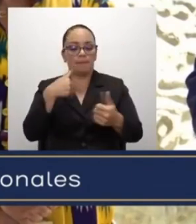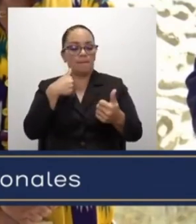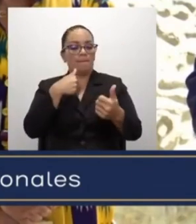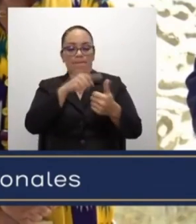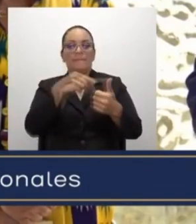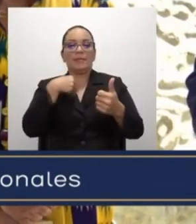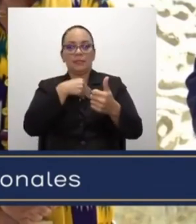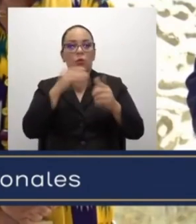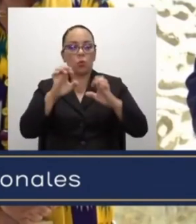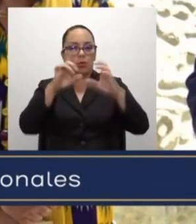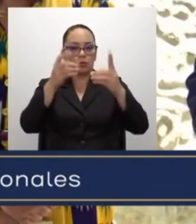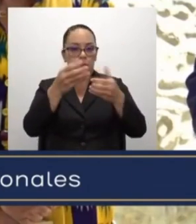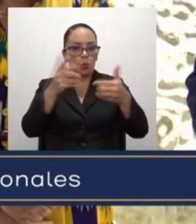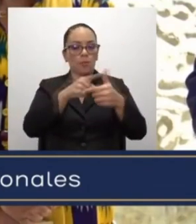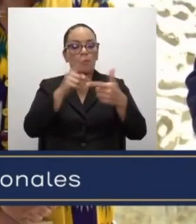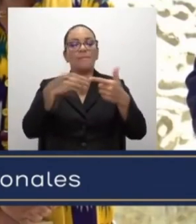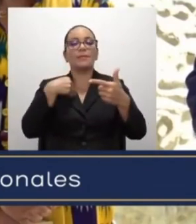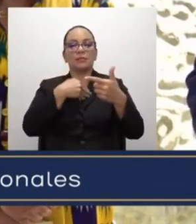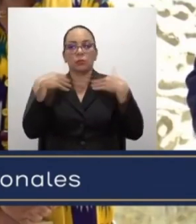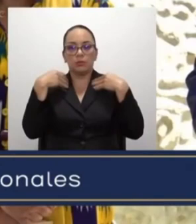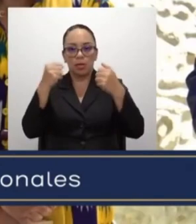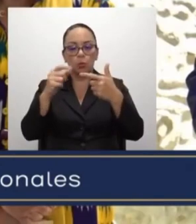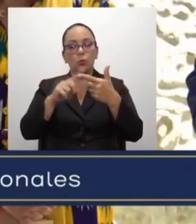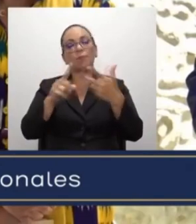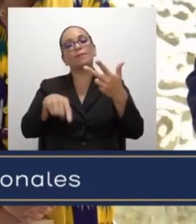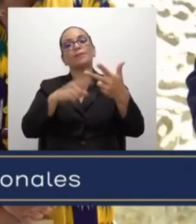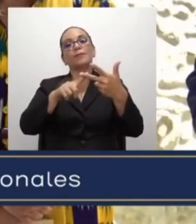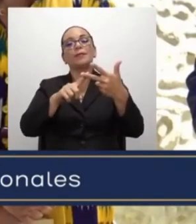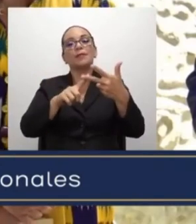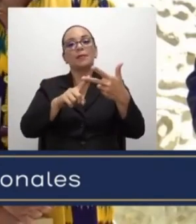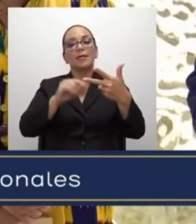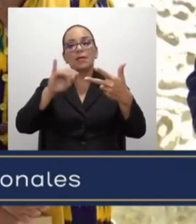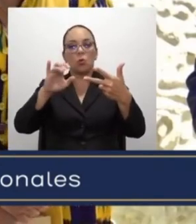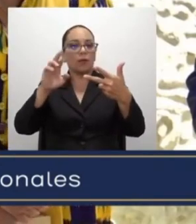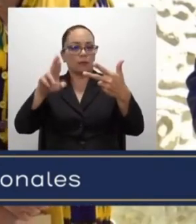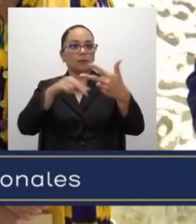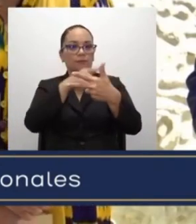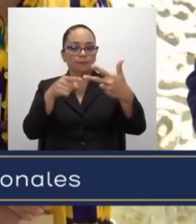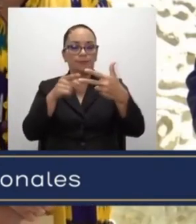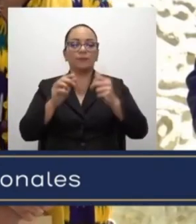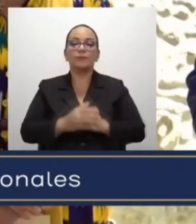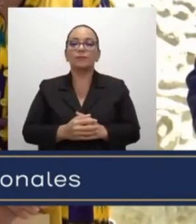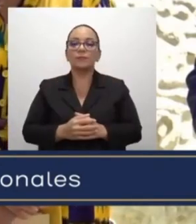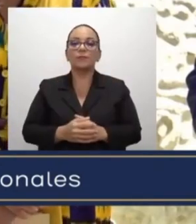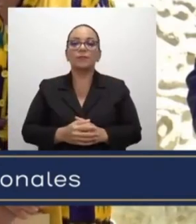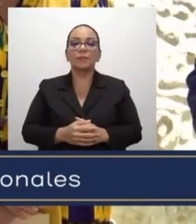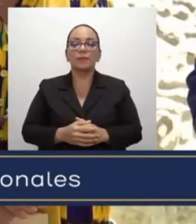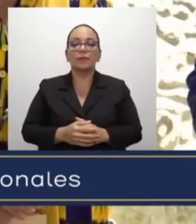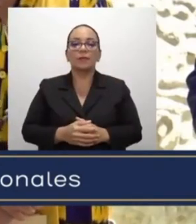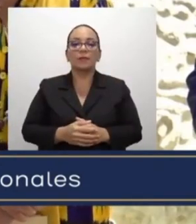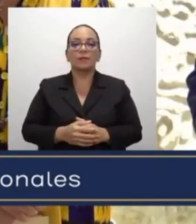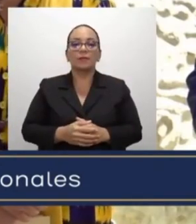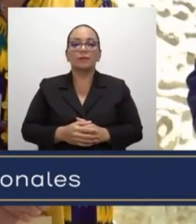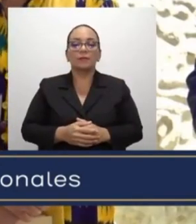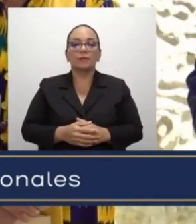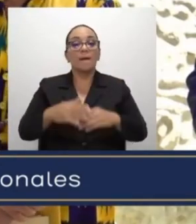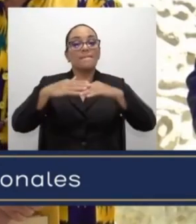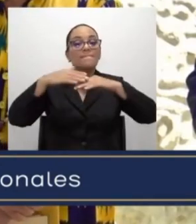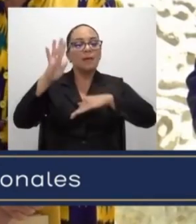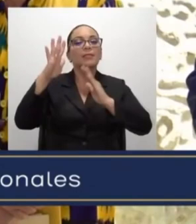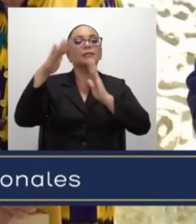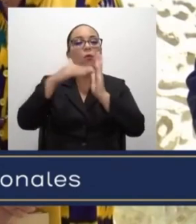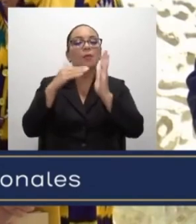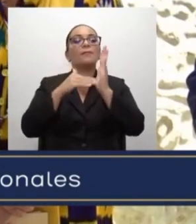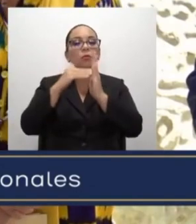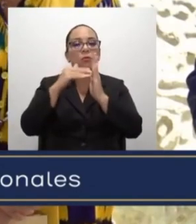Pública, el Ministerio de Salud y por supuesto que el ICODER, estos recursos, estos más de 5,000 millones